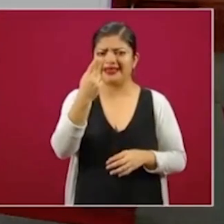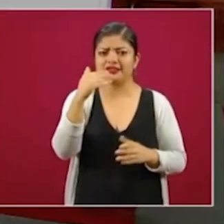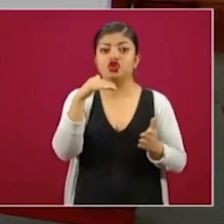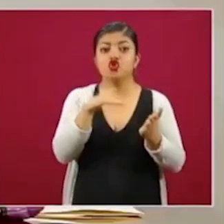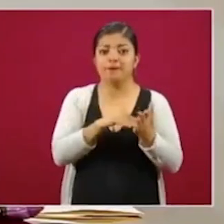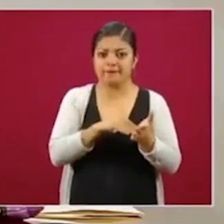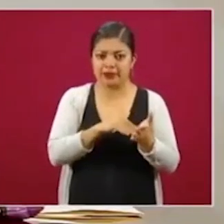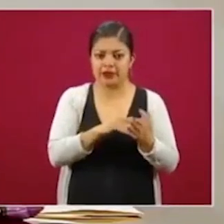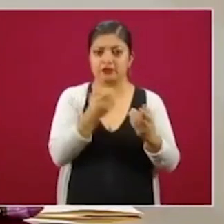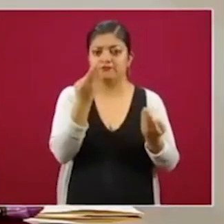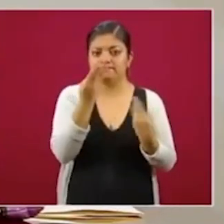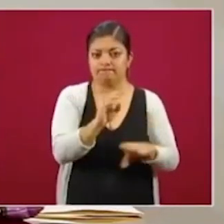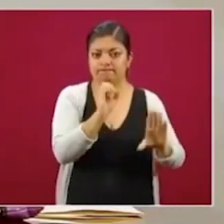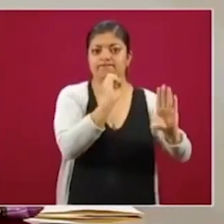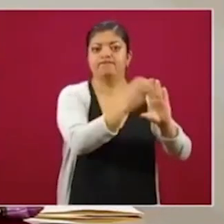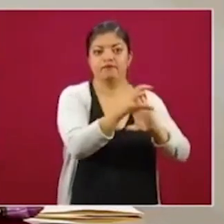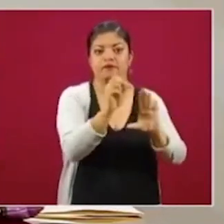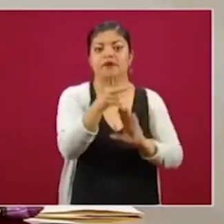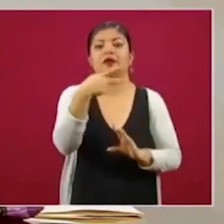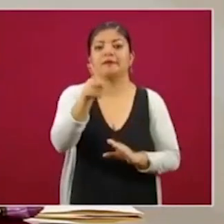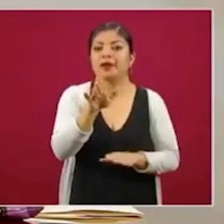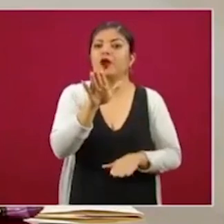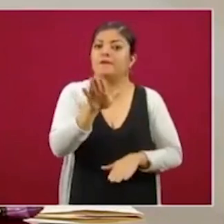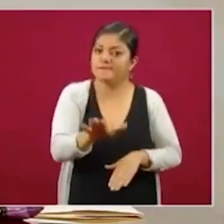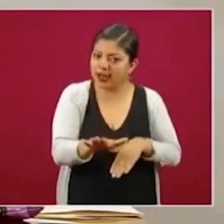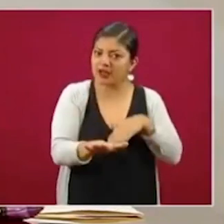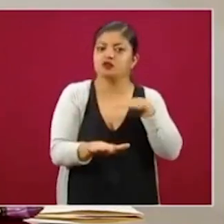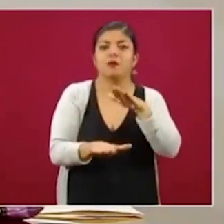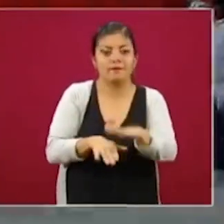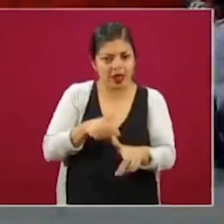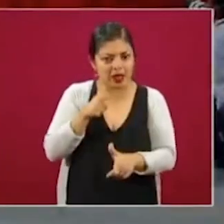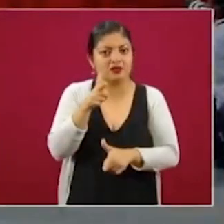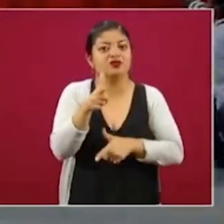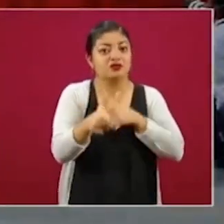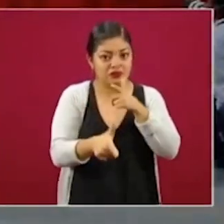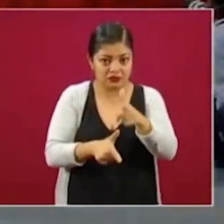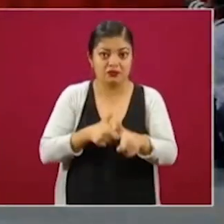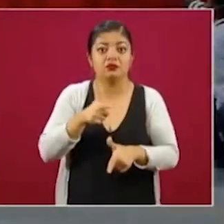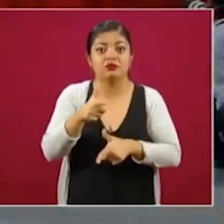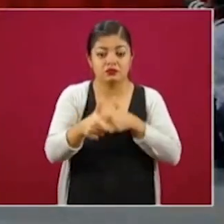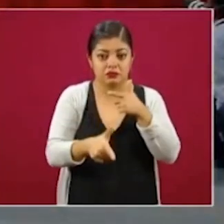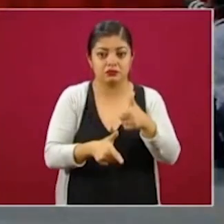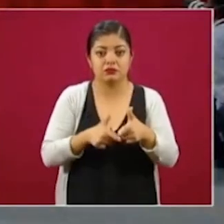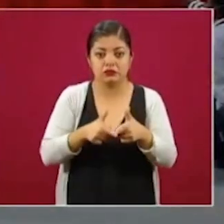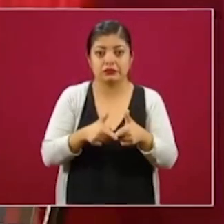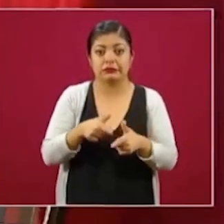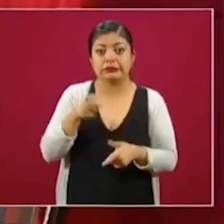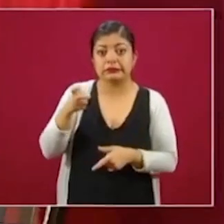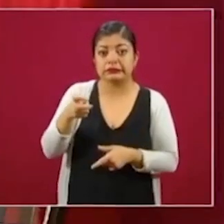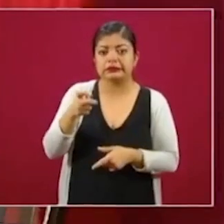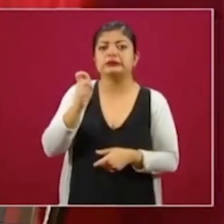mil pesos, pero vamos despacio, vamos despacio conforme nos lo permiten